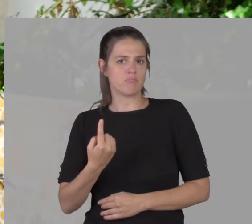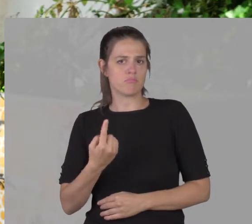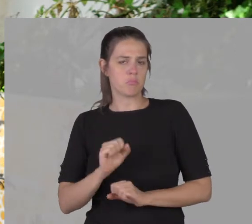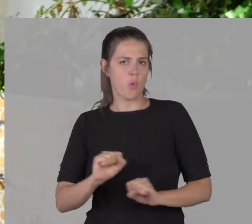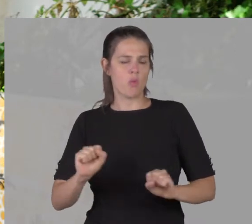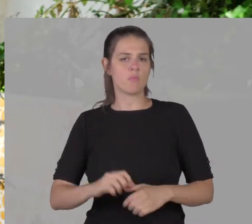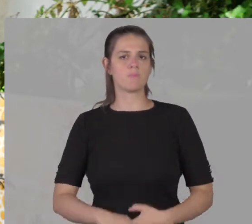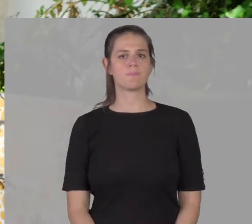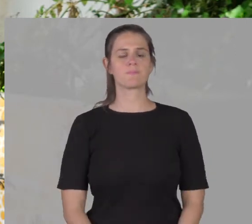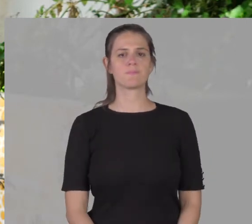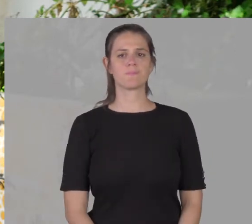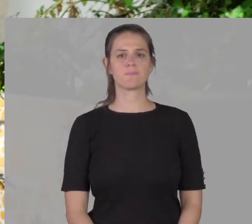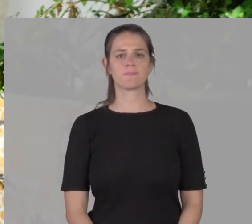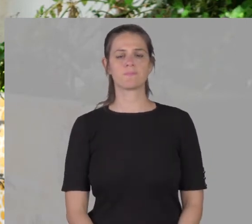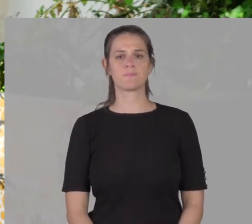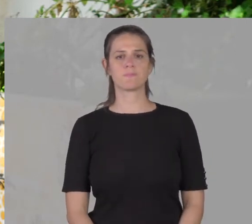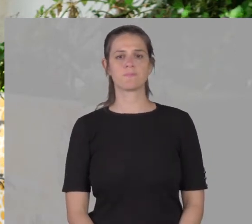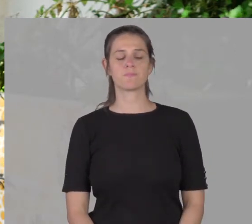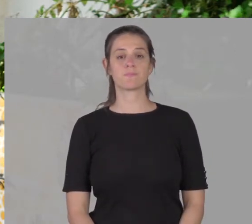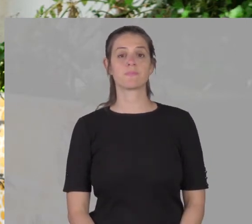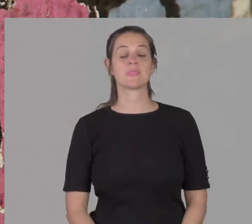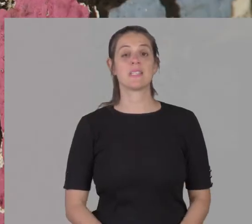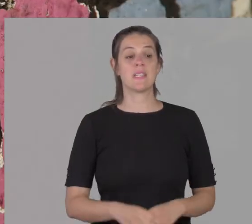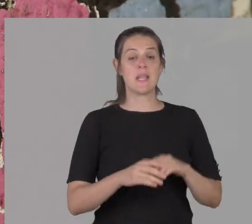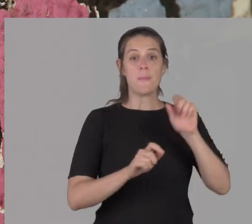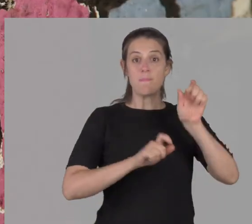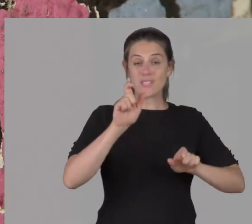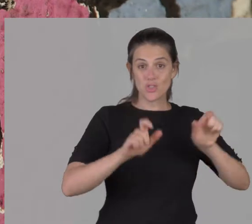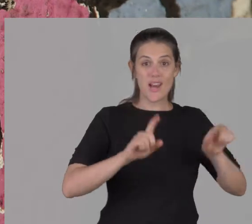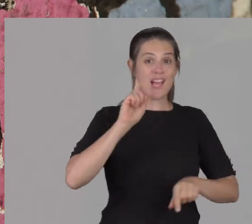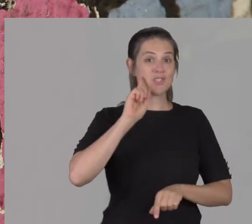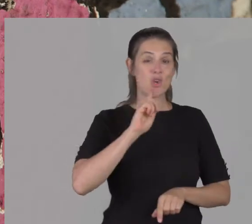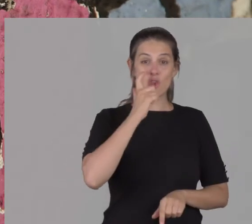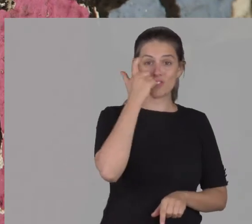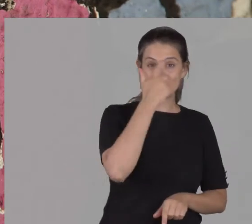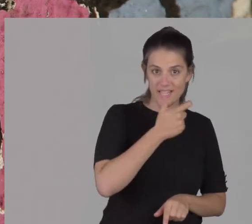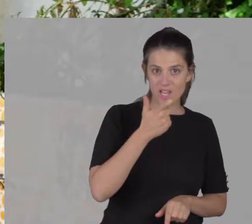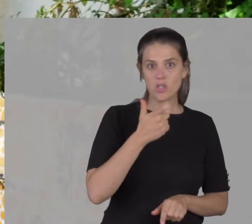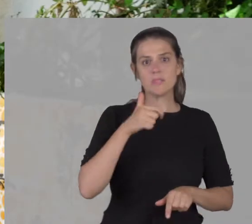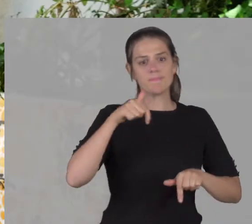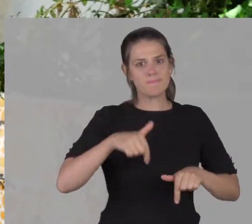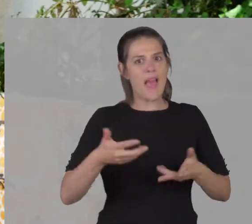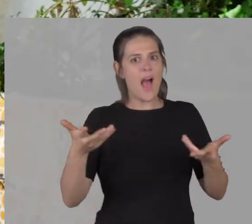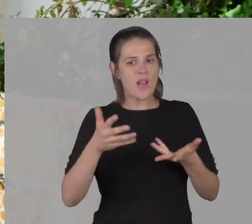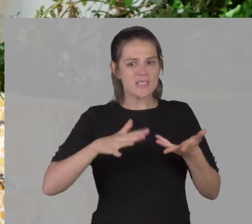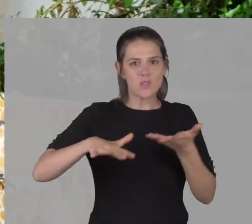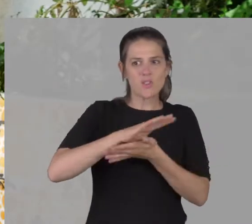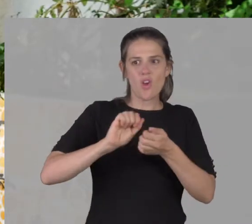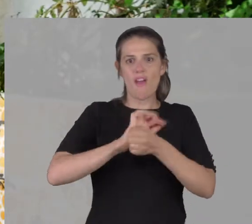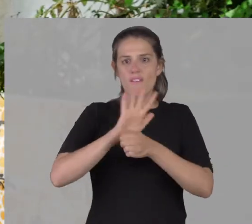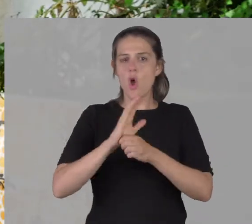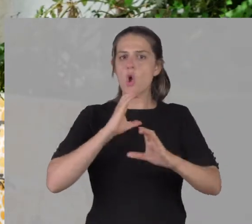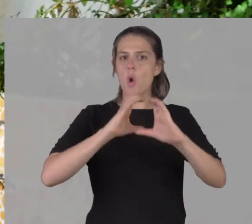valerse por sí misma. A los sordos ciegos se nos ha complicado con la